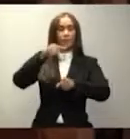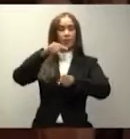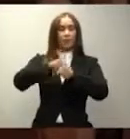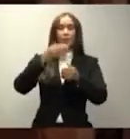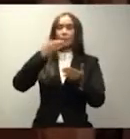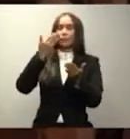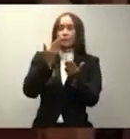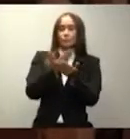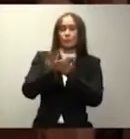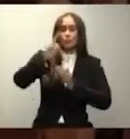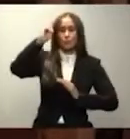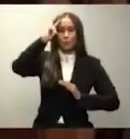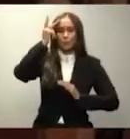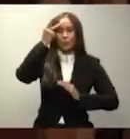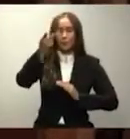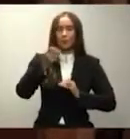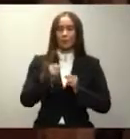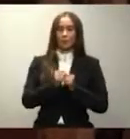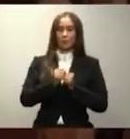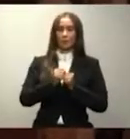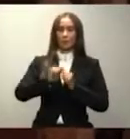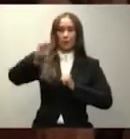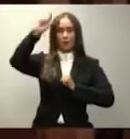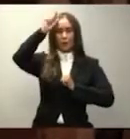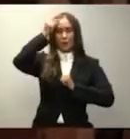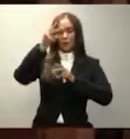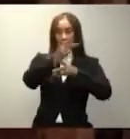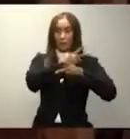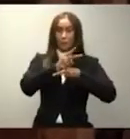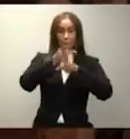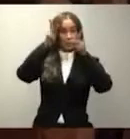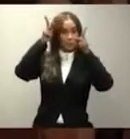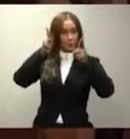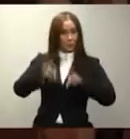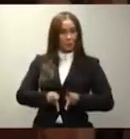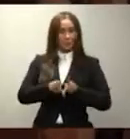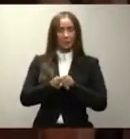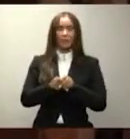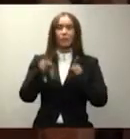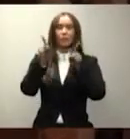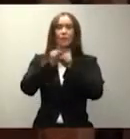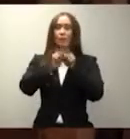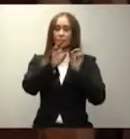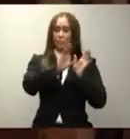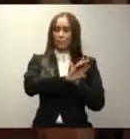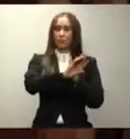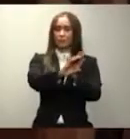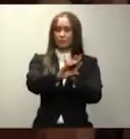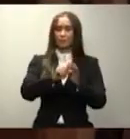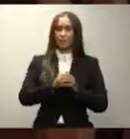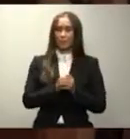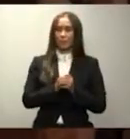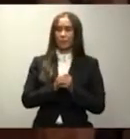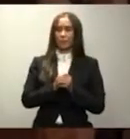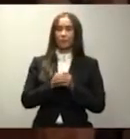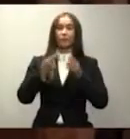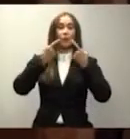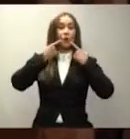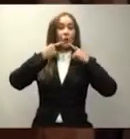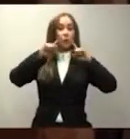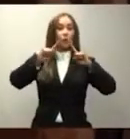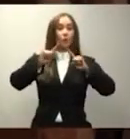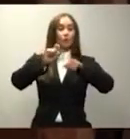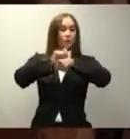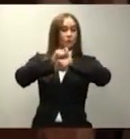gente, pero también una ejemplarizante y con contenido ético. Como anuncié en mi mensaje a la Nación,